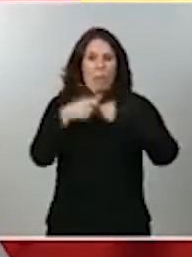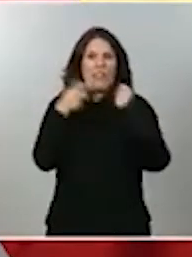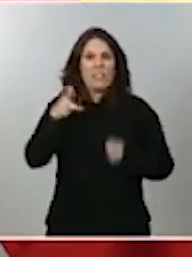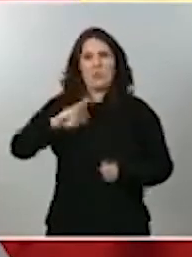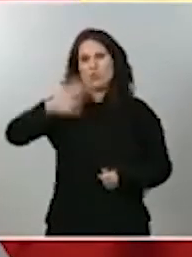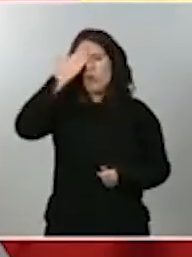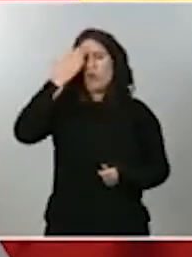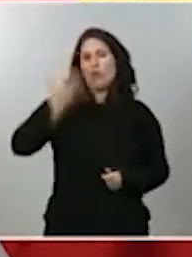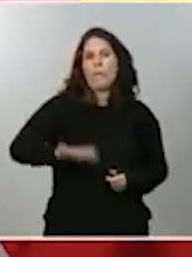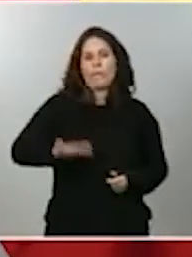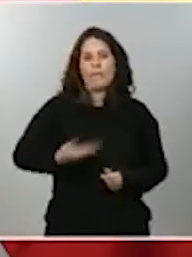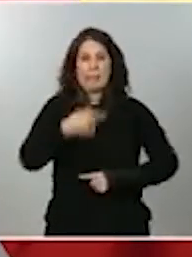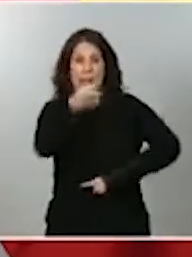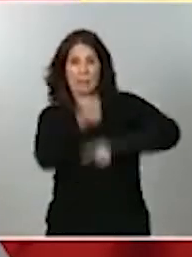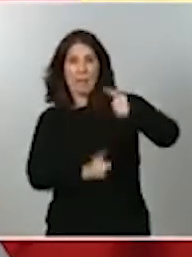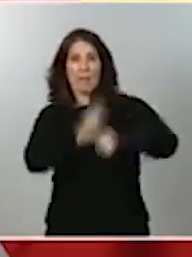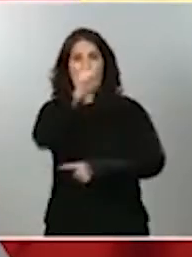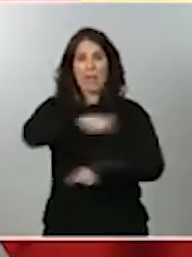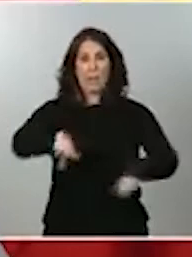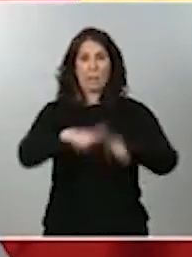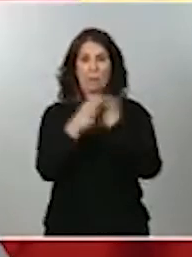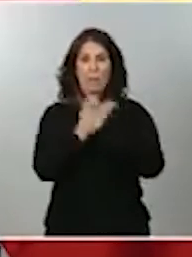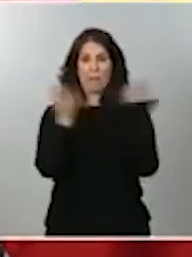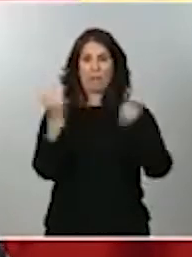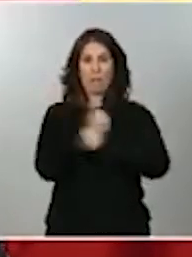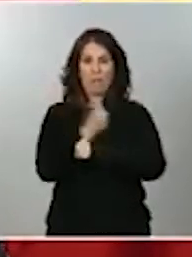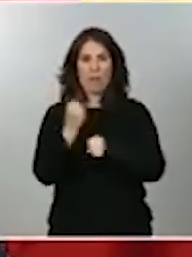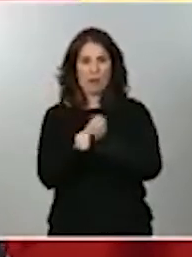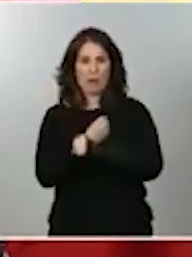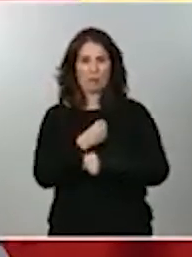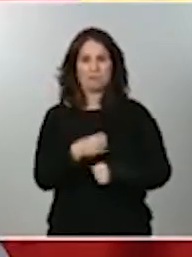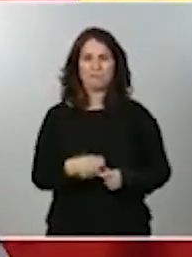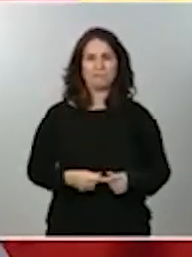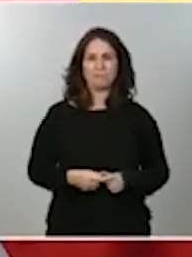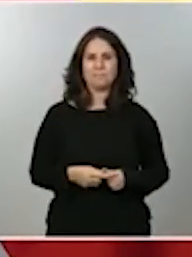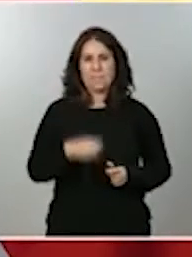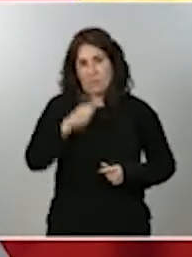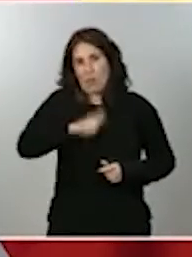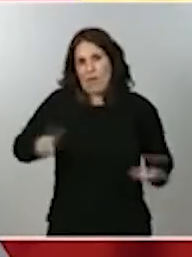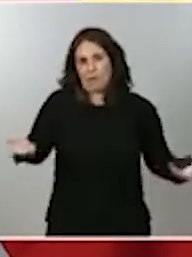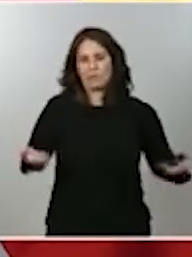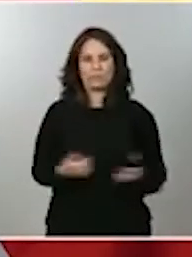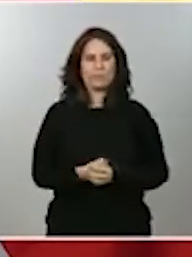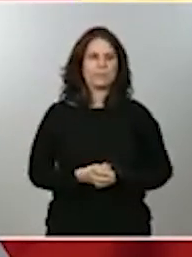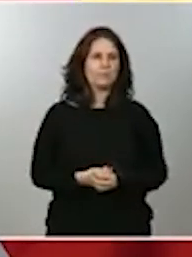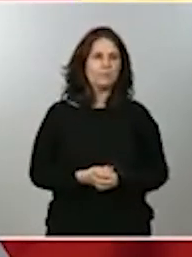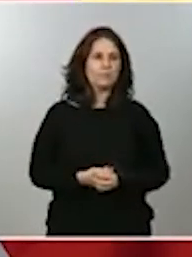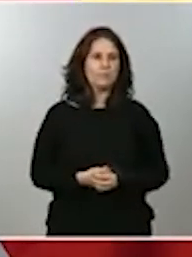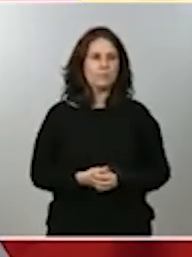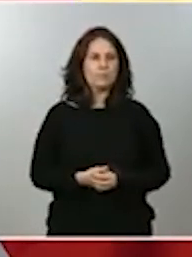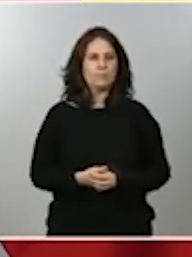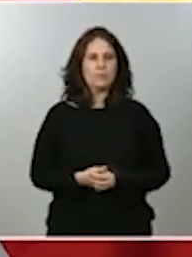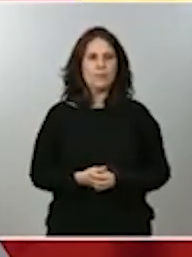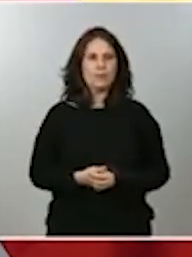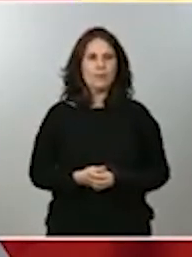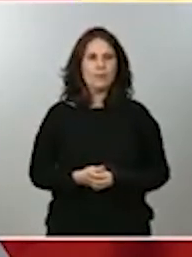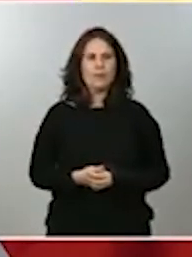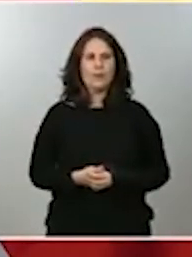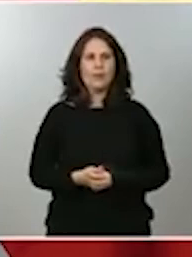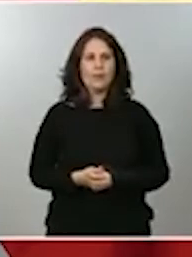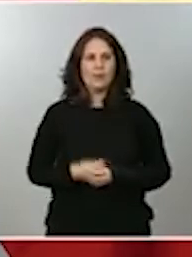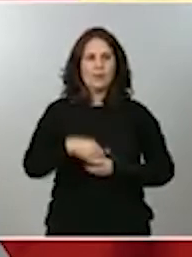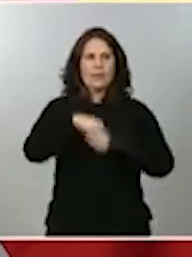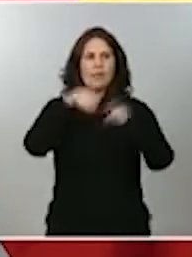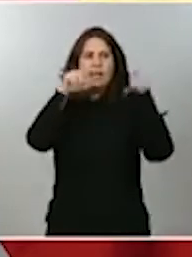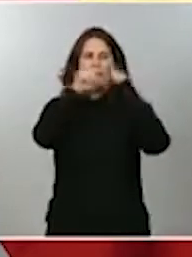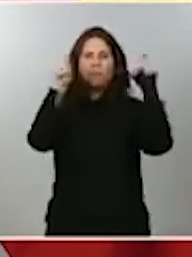población trabajadora y también ciudadana. Se acabó también que en la producción española, en las empresas españolas,